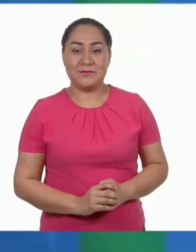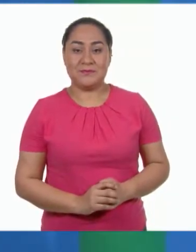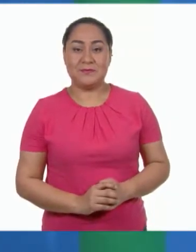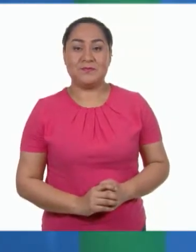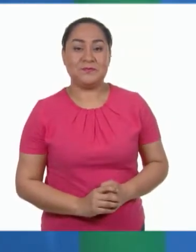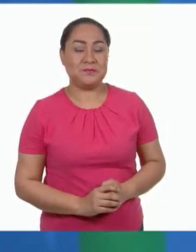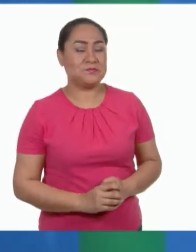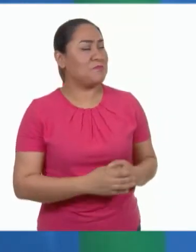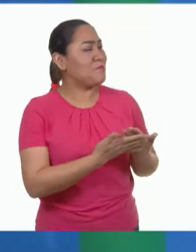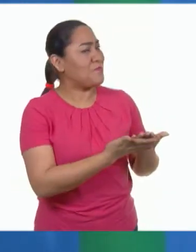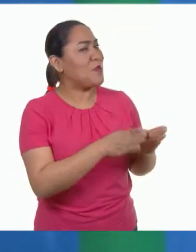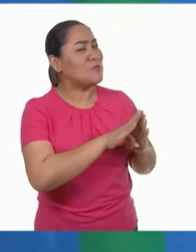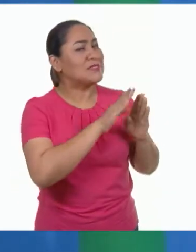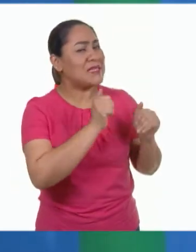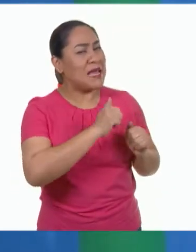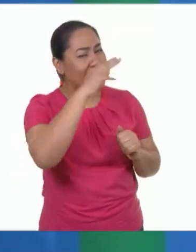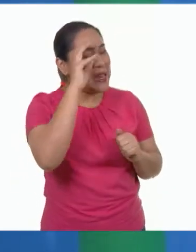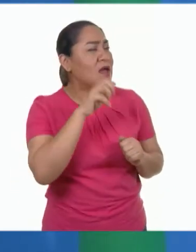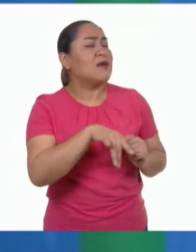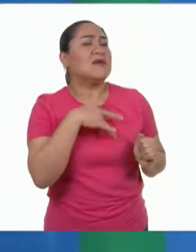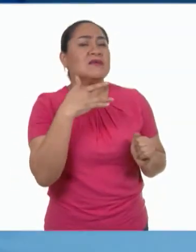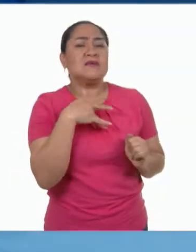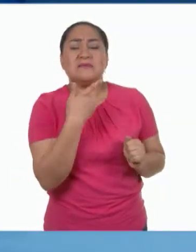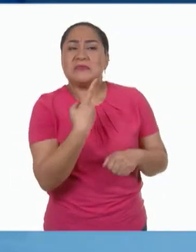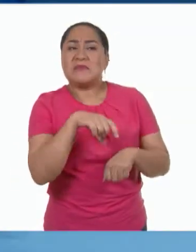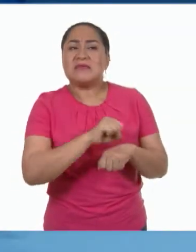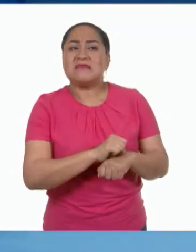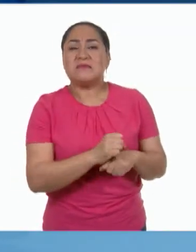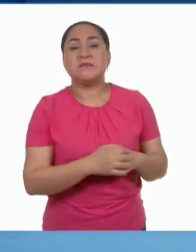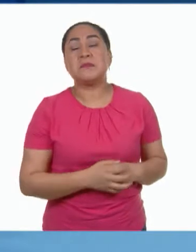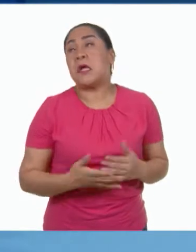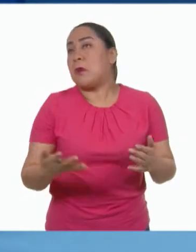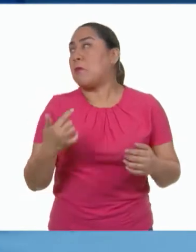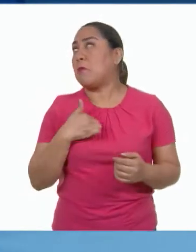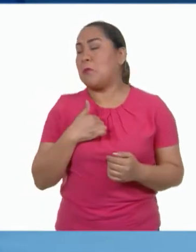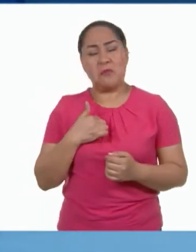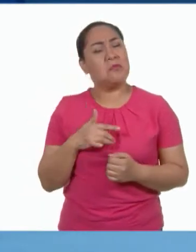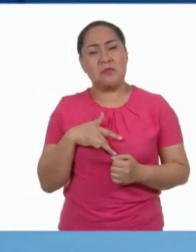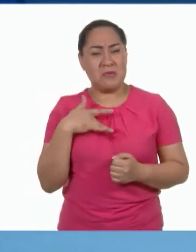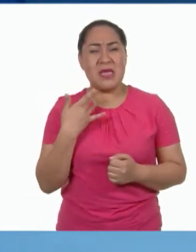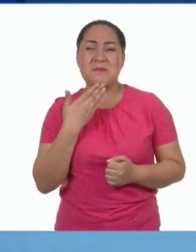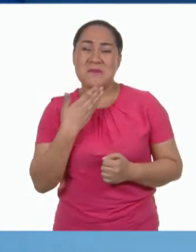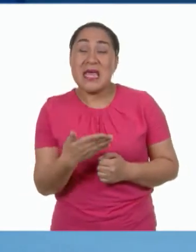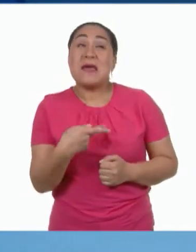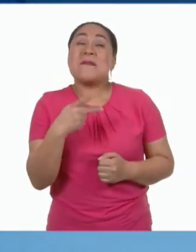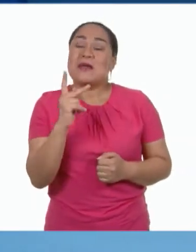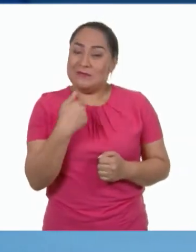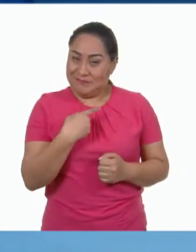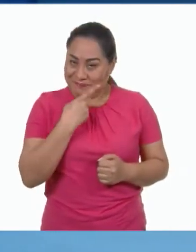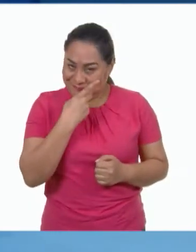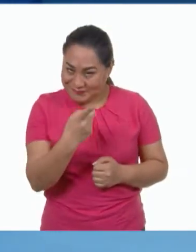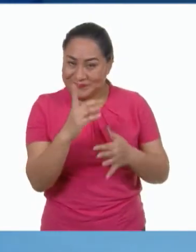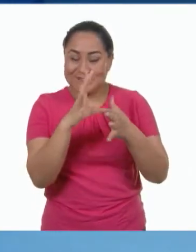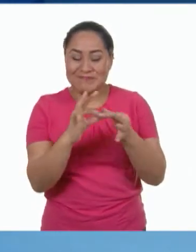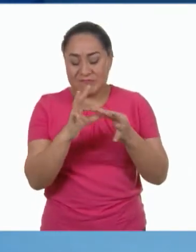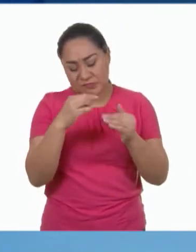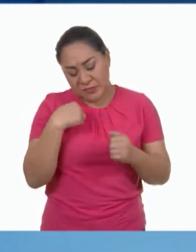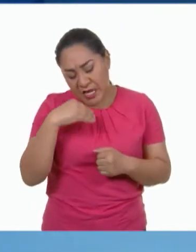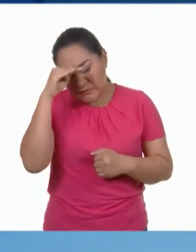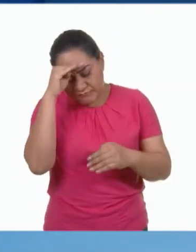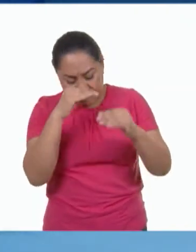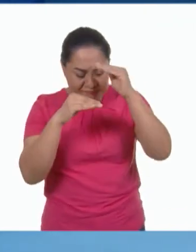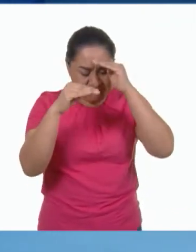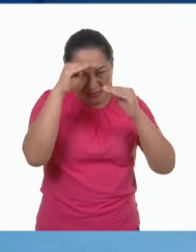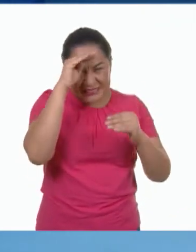María, ¿cómo has estado? ¿Qué tal va tu semana? Pues yo estoy muy bien, aunque debo de decir que me quedé pensando mucho en lo que